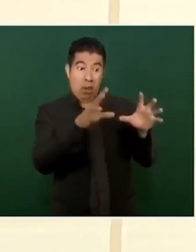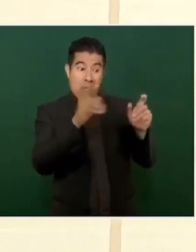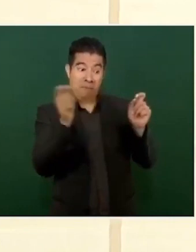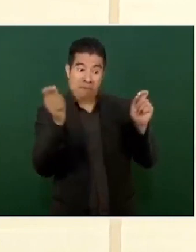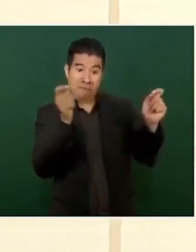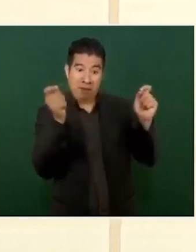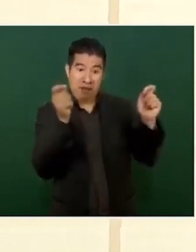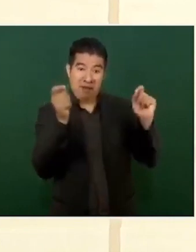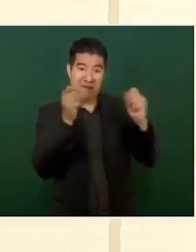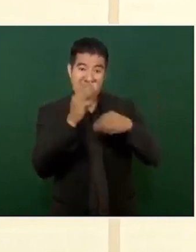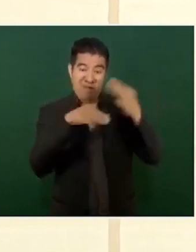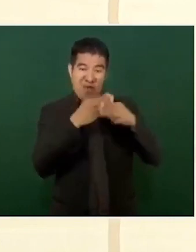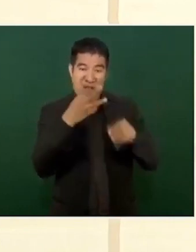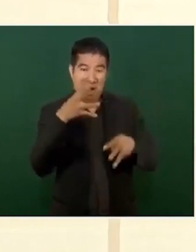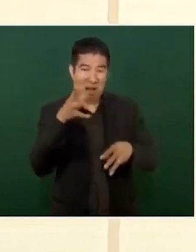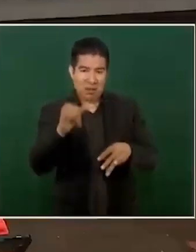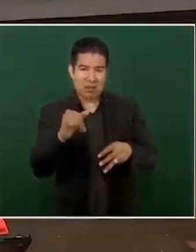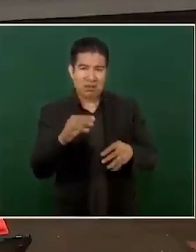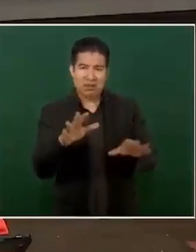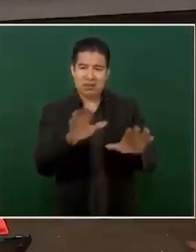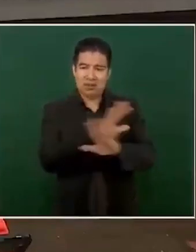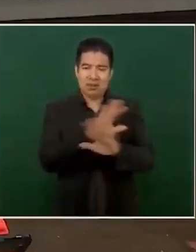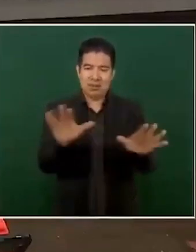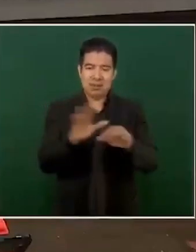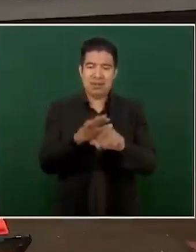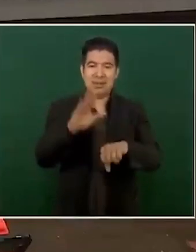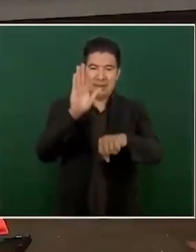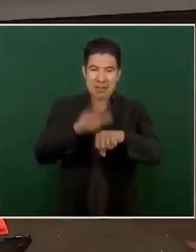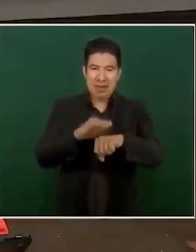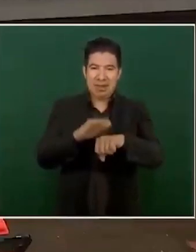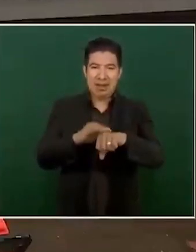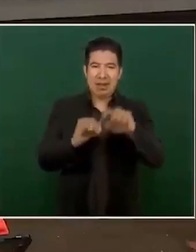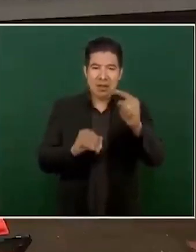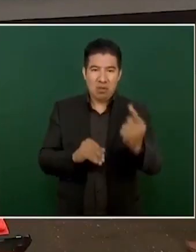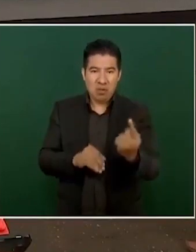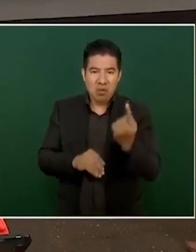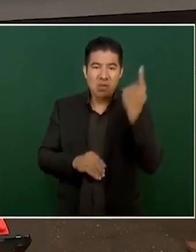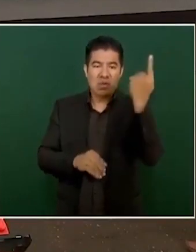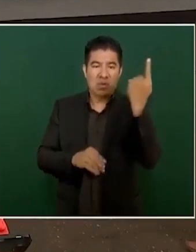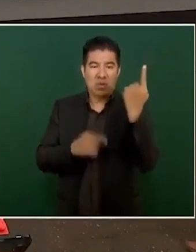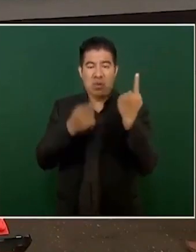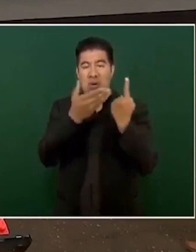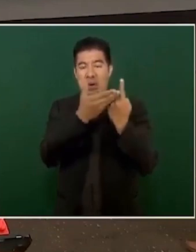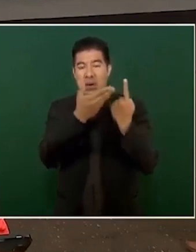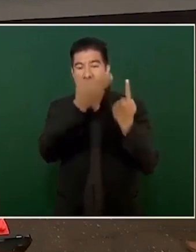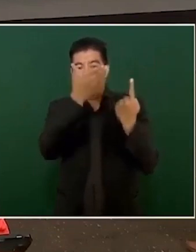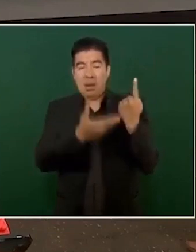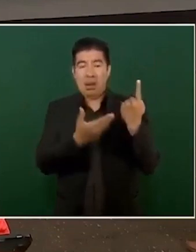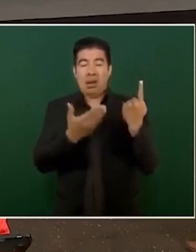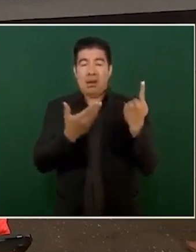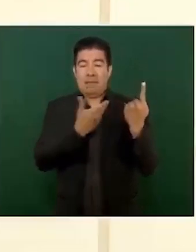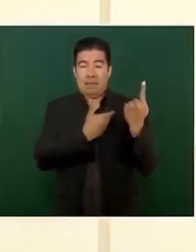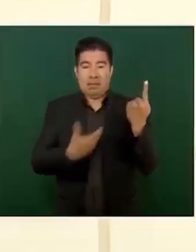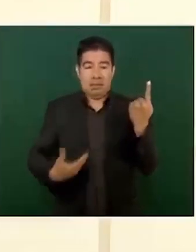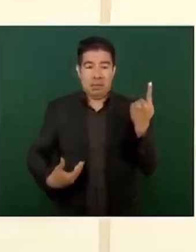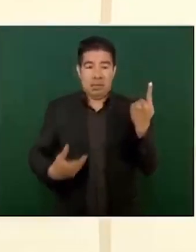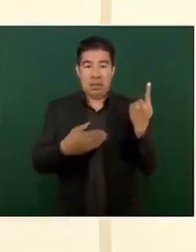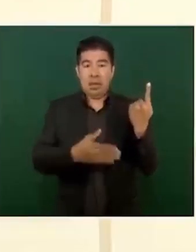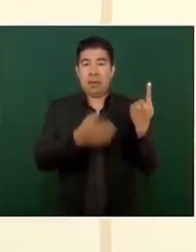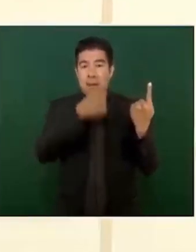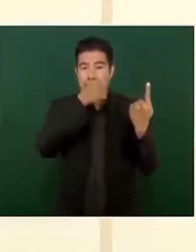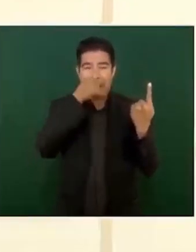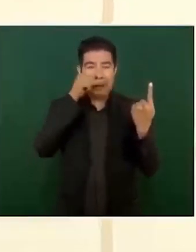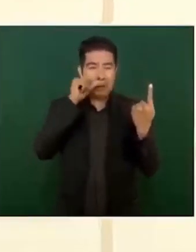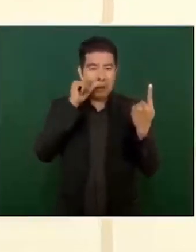Y eso estuvo muy mal Así que Pues bueno Esa es nuestra opinión Personal Ya saben Que más que solamente Reacciones Nosotros damos opiniones